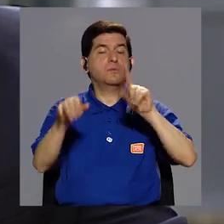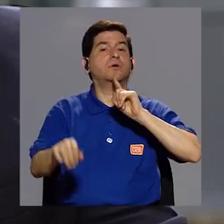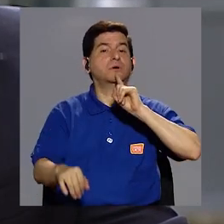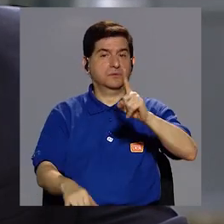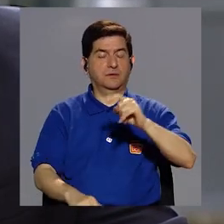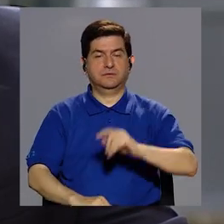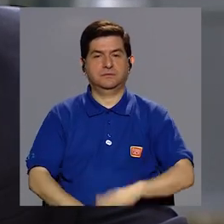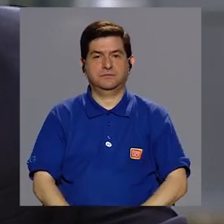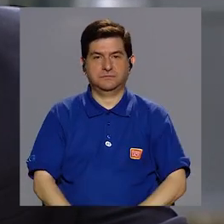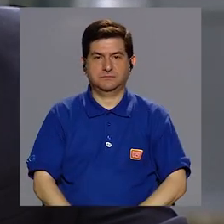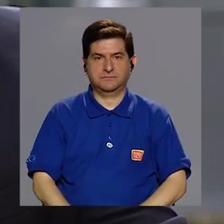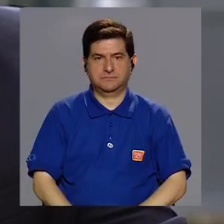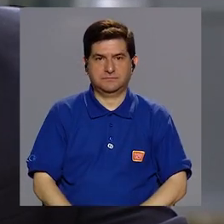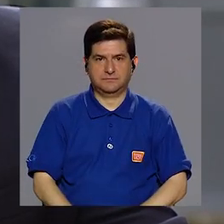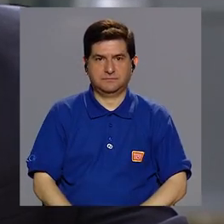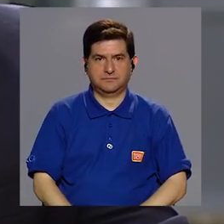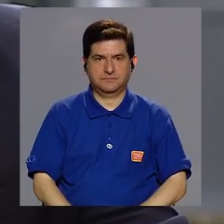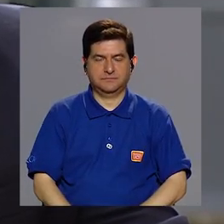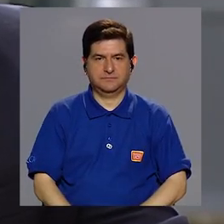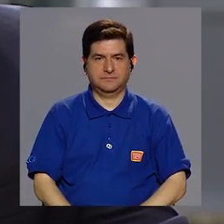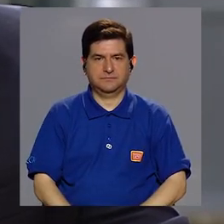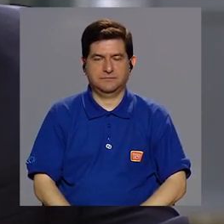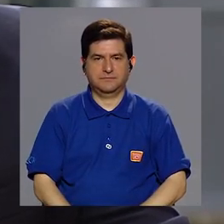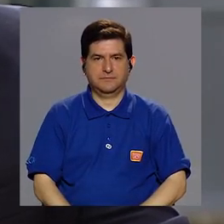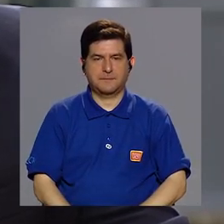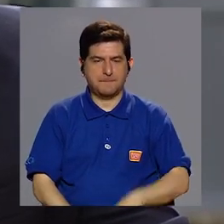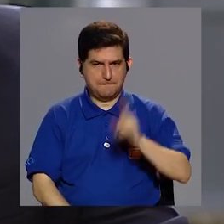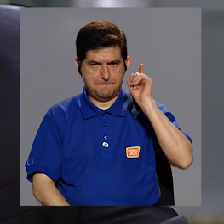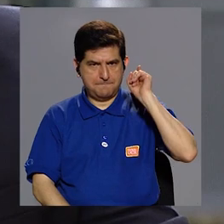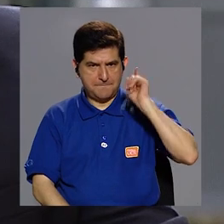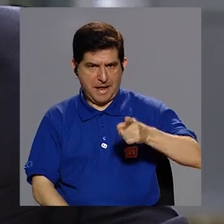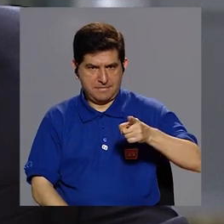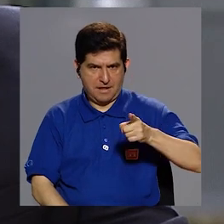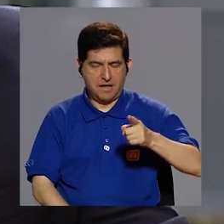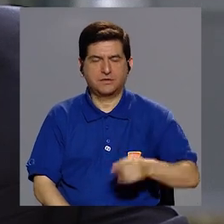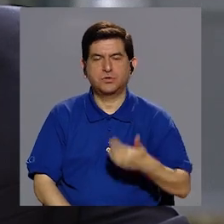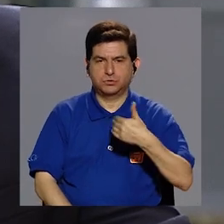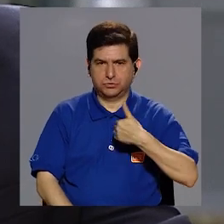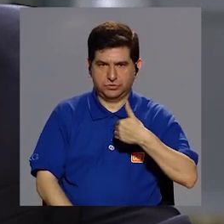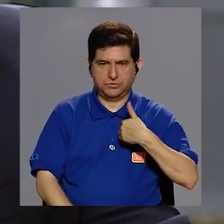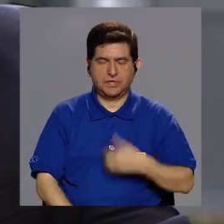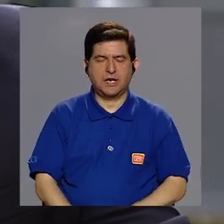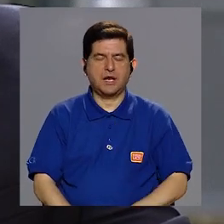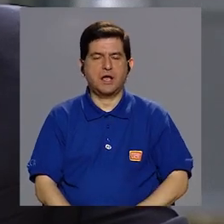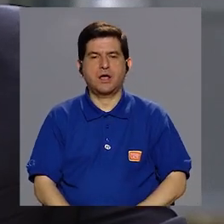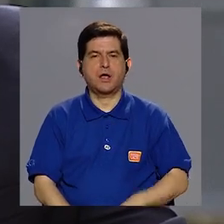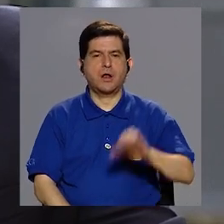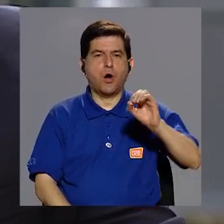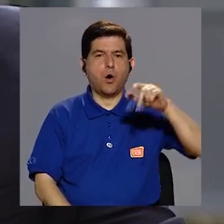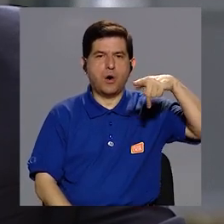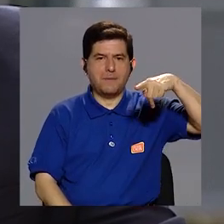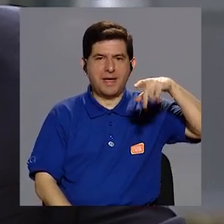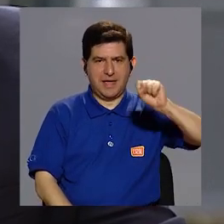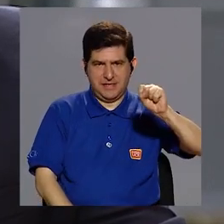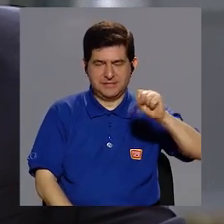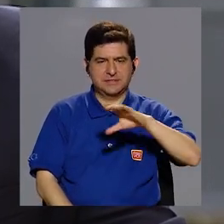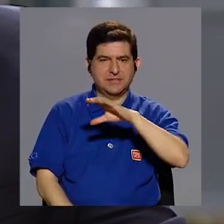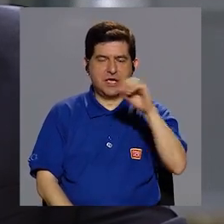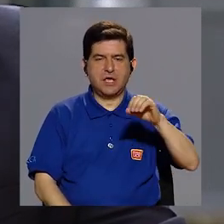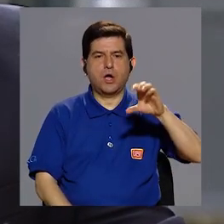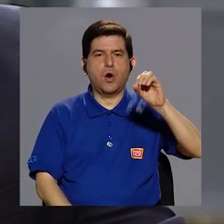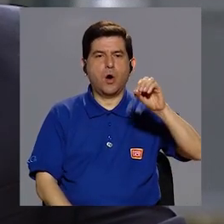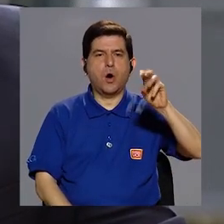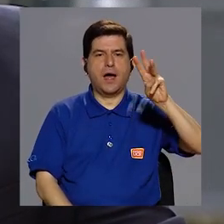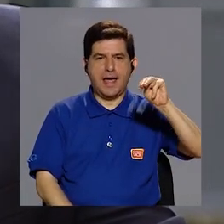señalar lo siguiente. Los mandatos que tiene la Organización Panamericana de la Salud